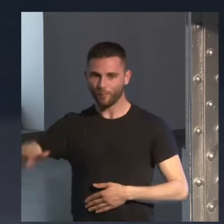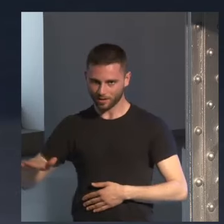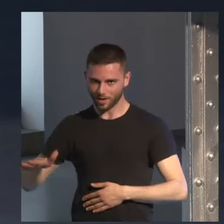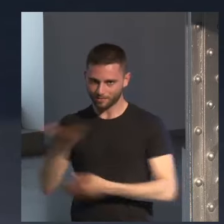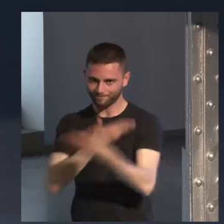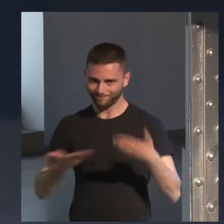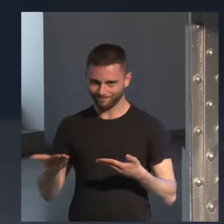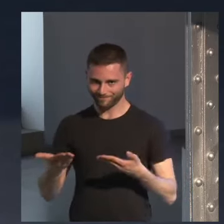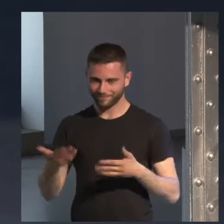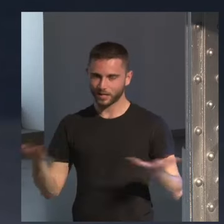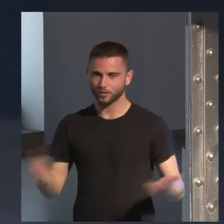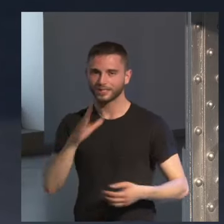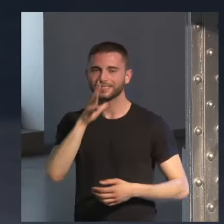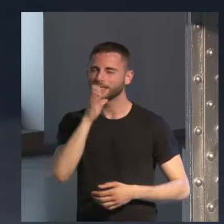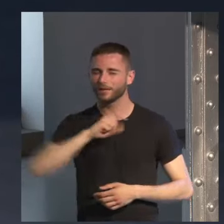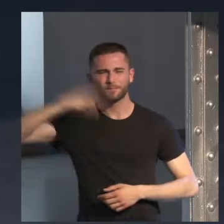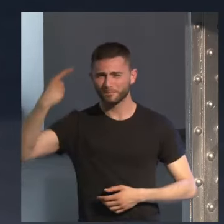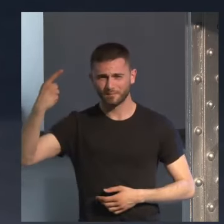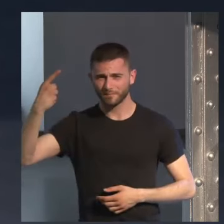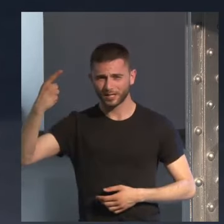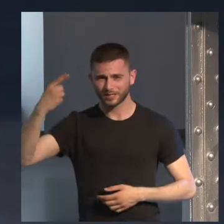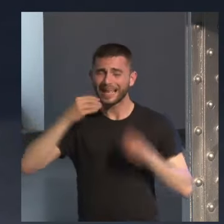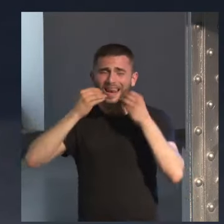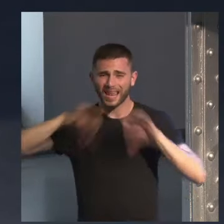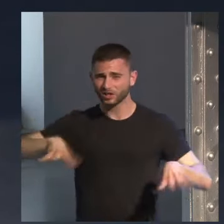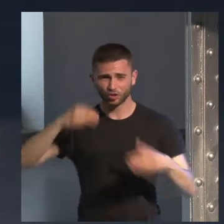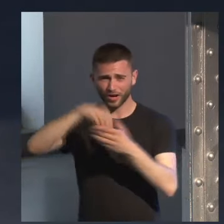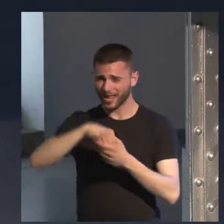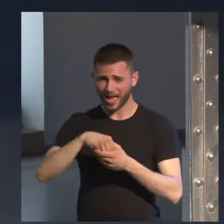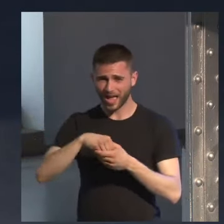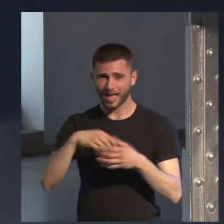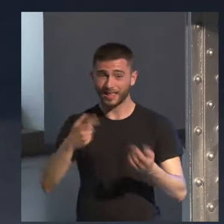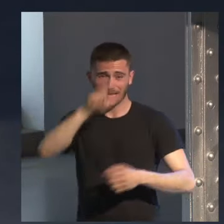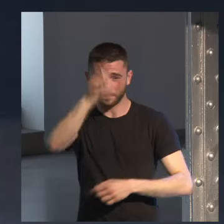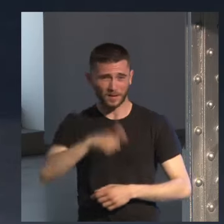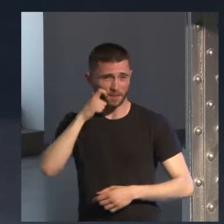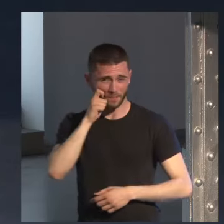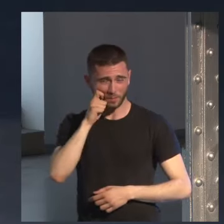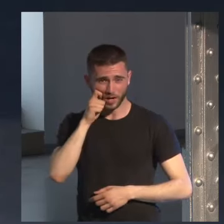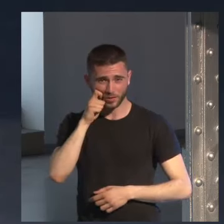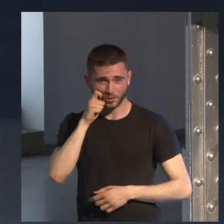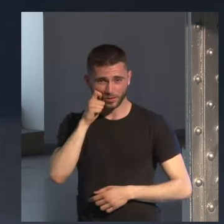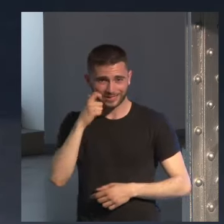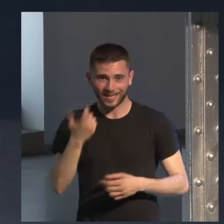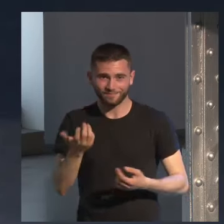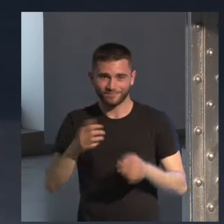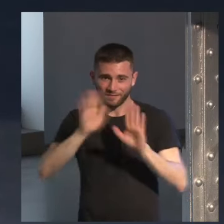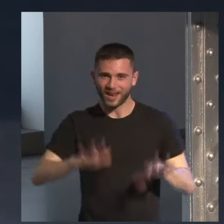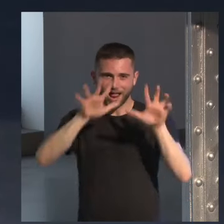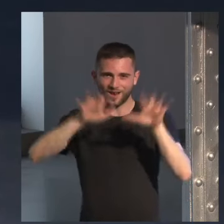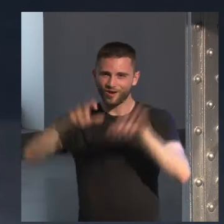lo más terrible de de la historia y del ser humano es que no aprendemos